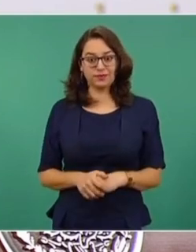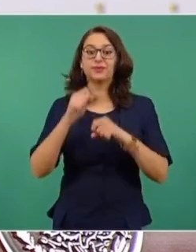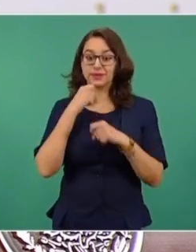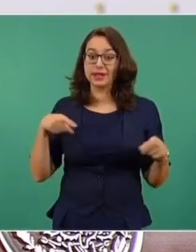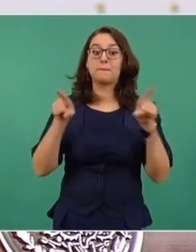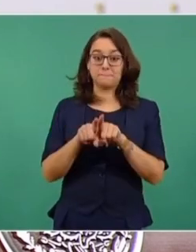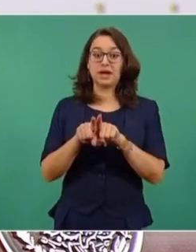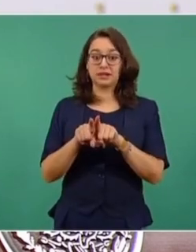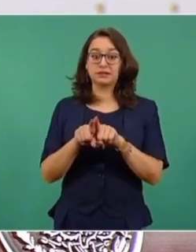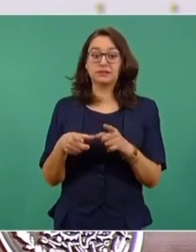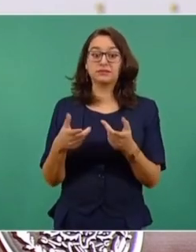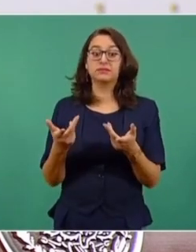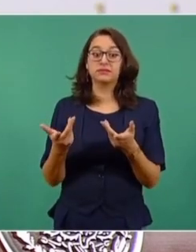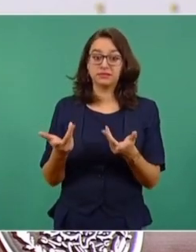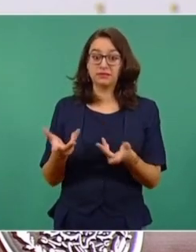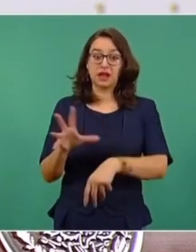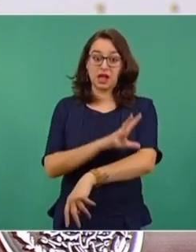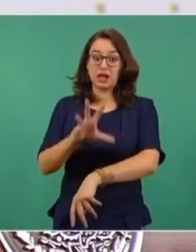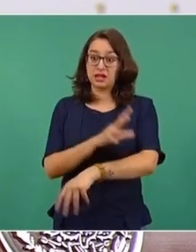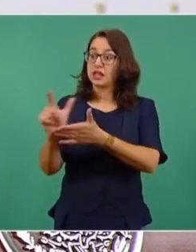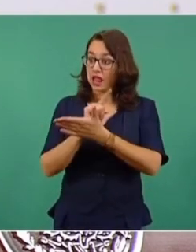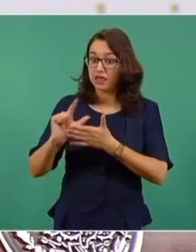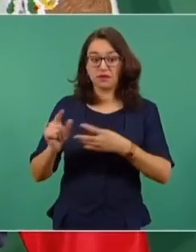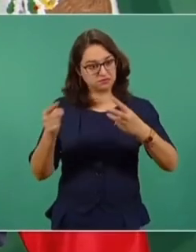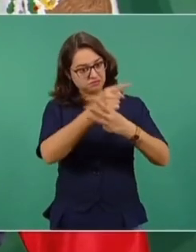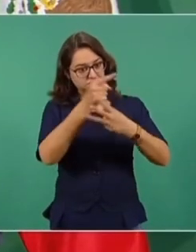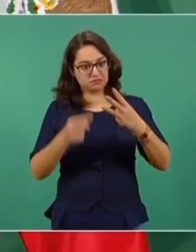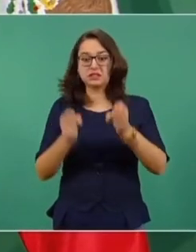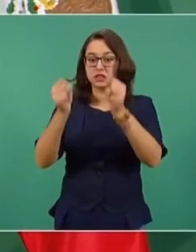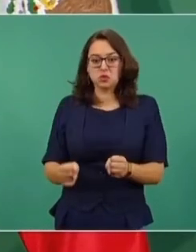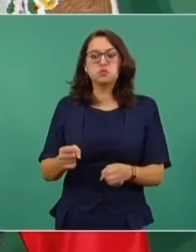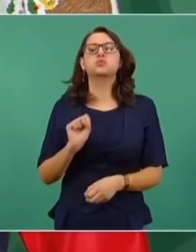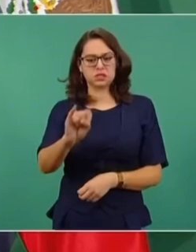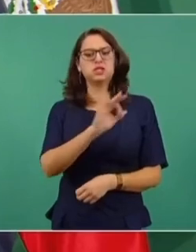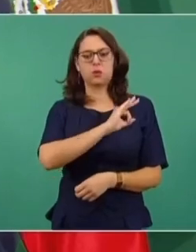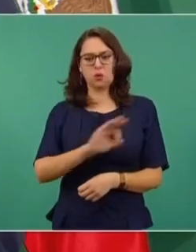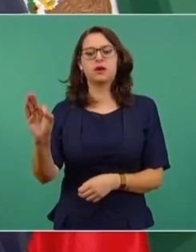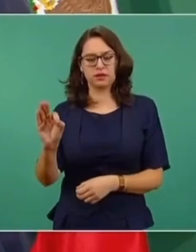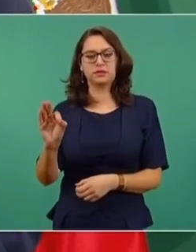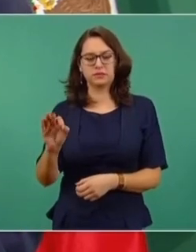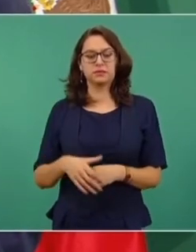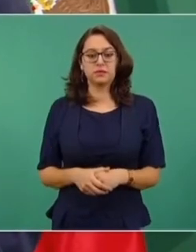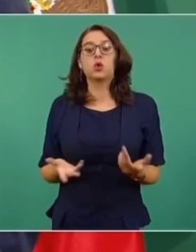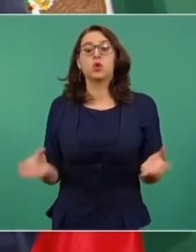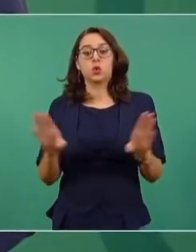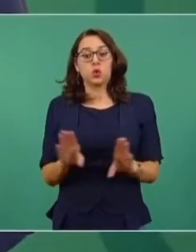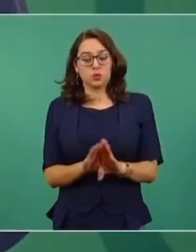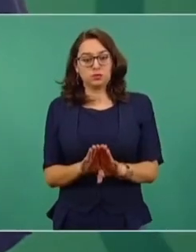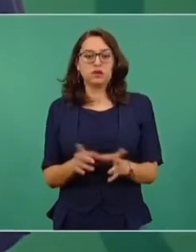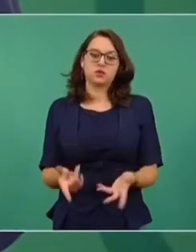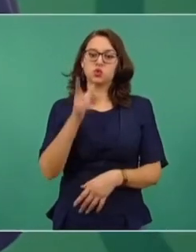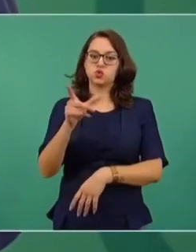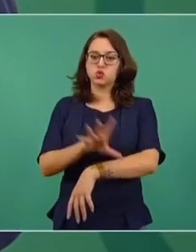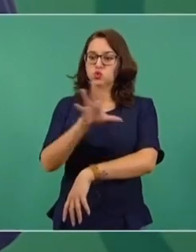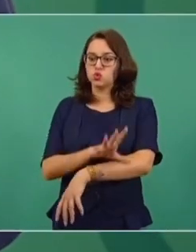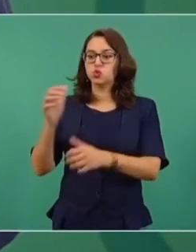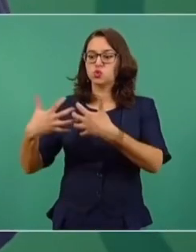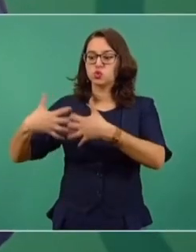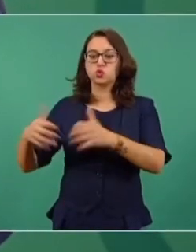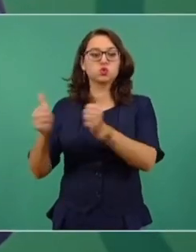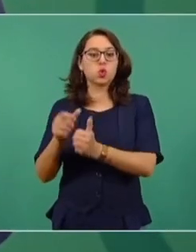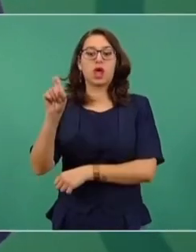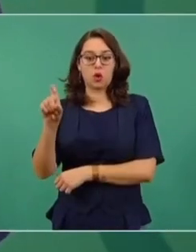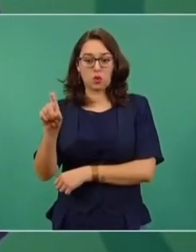también que se produzcan energías limpias. Y lo podemos lograr con las hidroeléctricas y también con las plantas